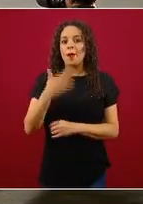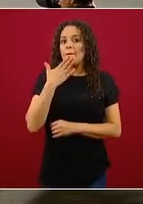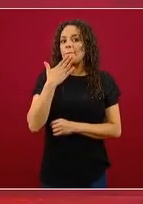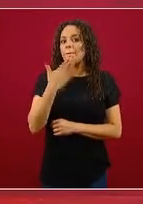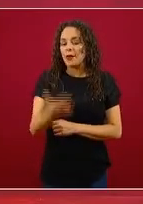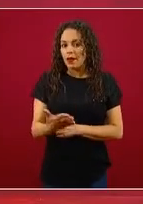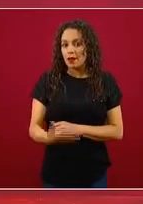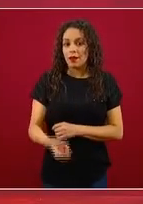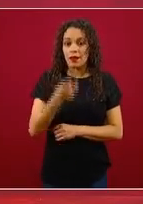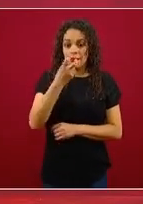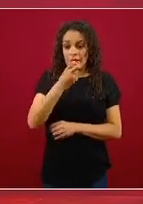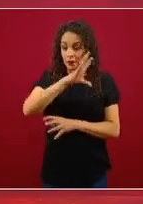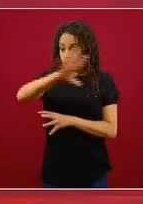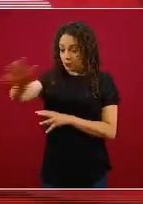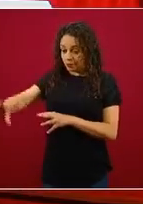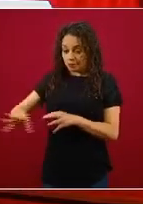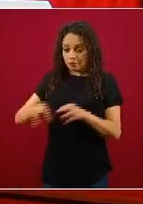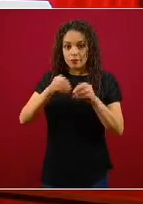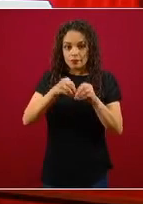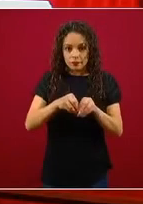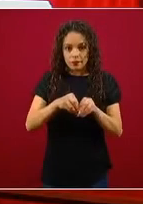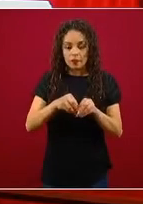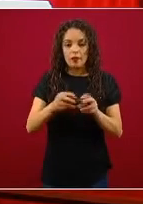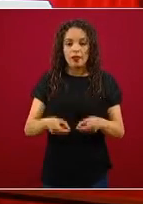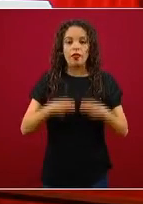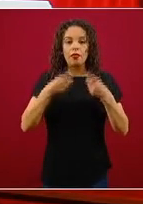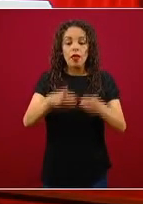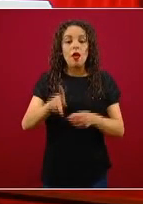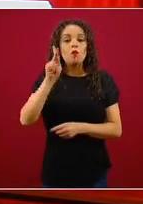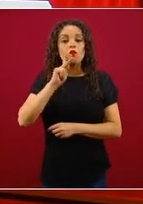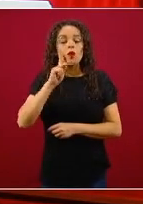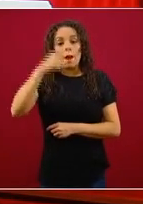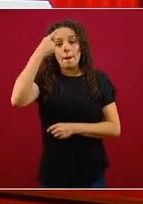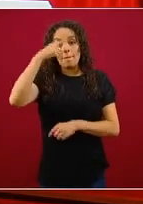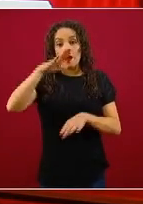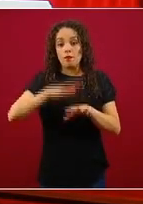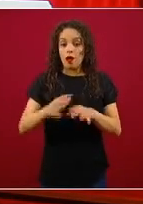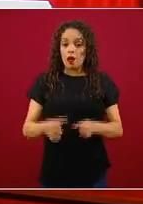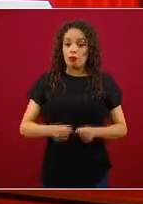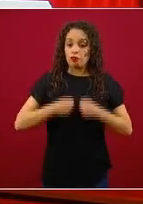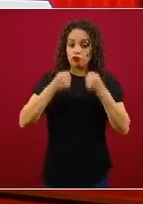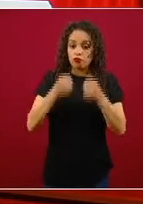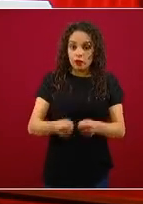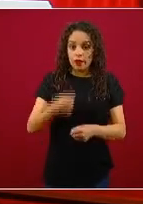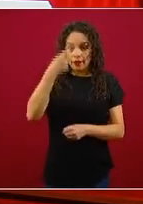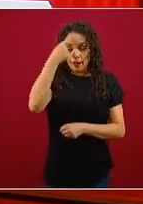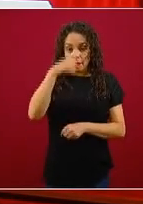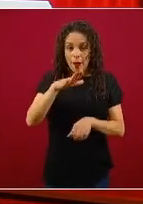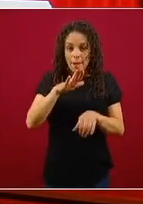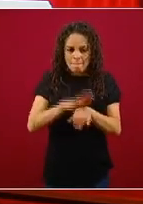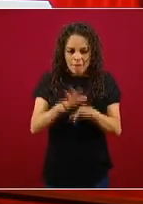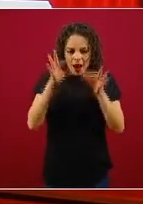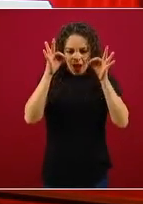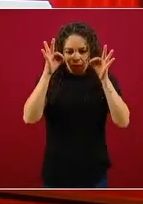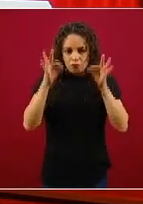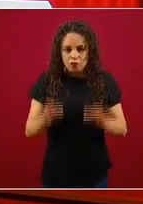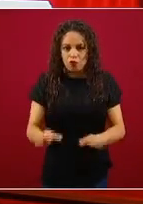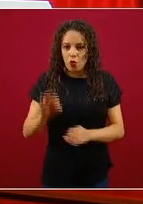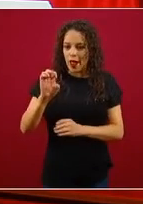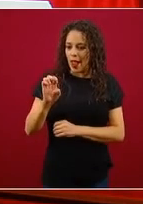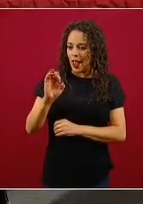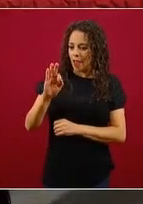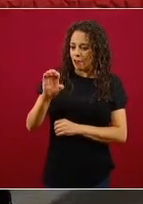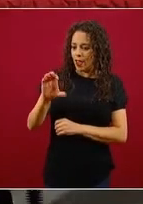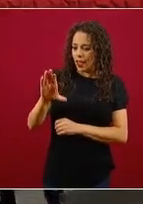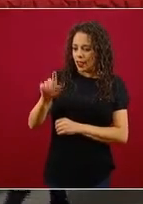agregar pruebas para fortalecer o reforzar o ampliar o hacer más efectivo y eficiente un modelo